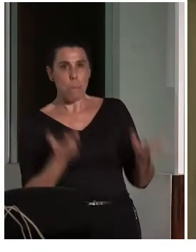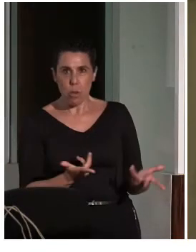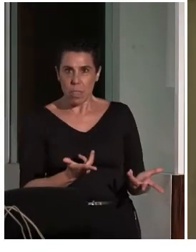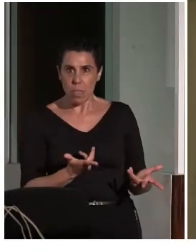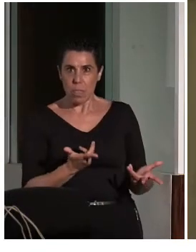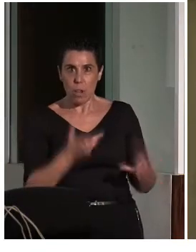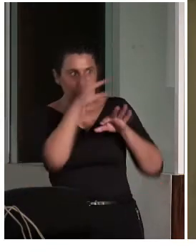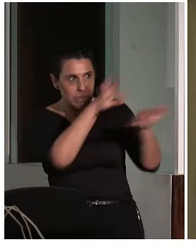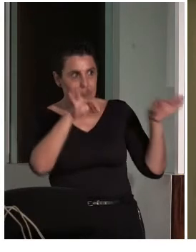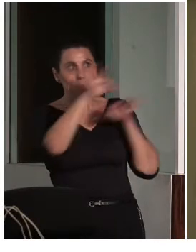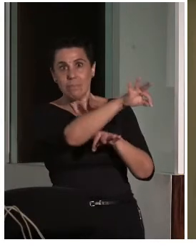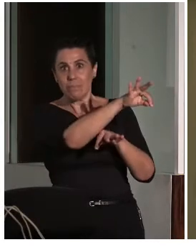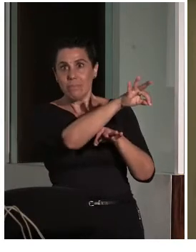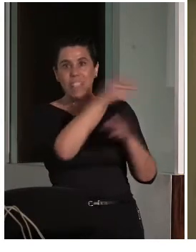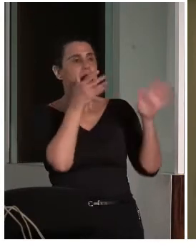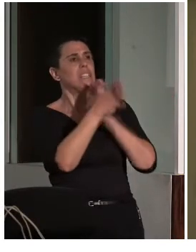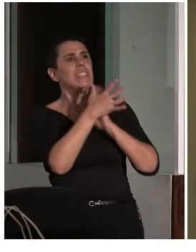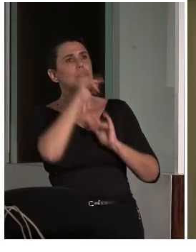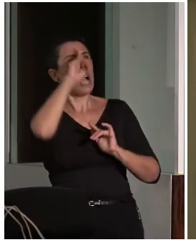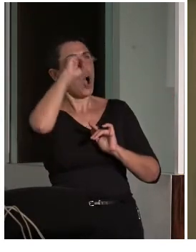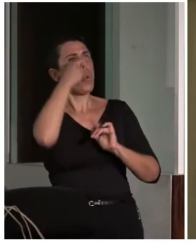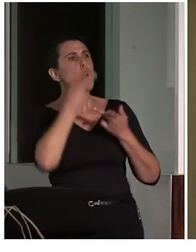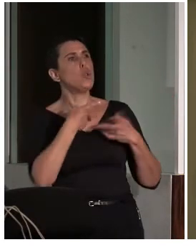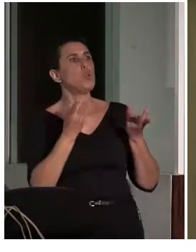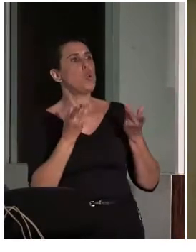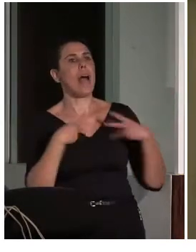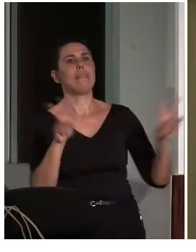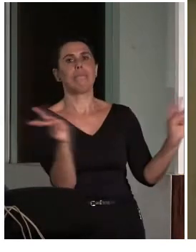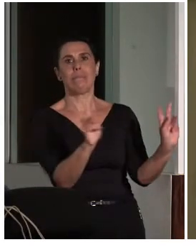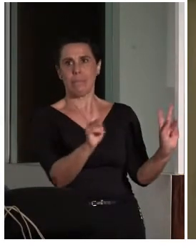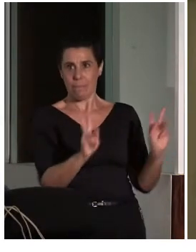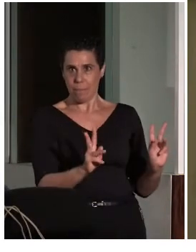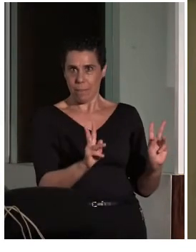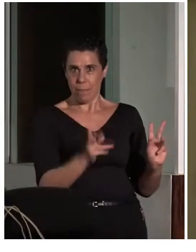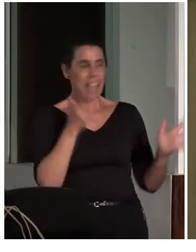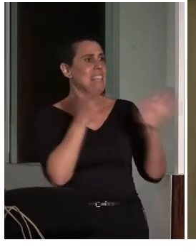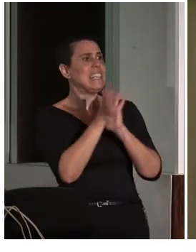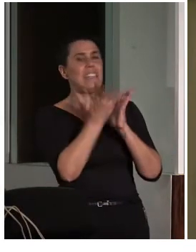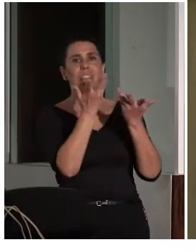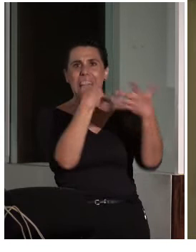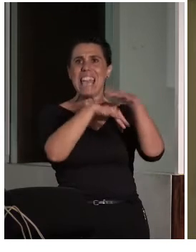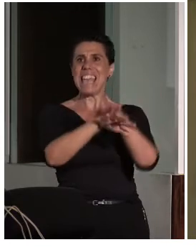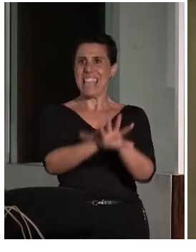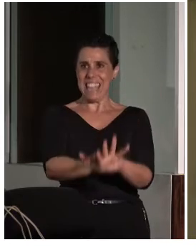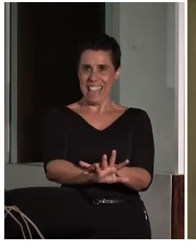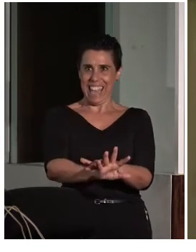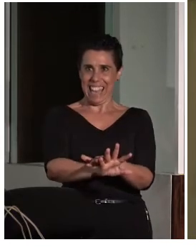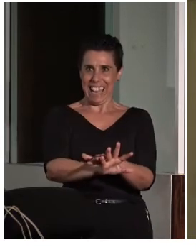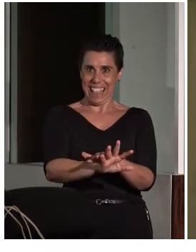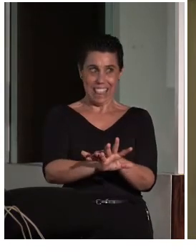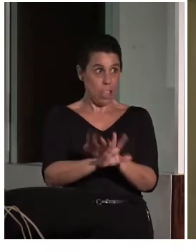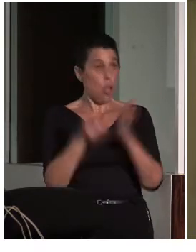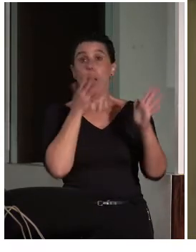primero la cultura fuera más viva, habría una integración y sería un mensaje para la ciudadanía